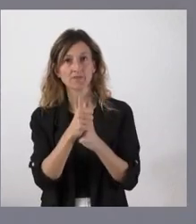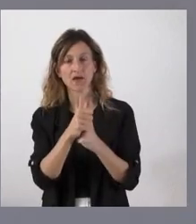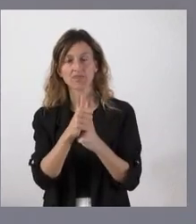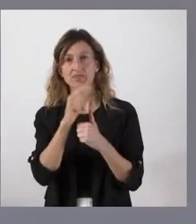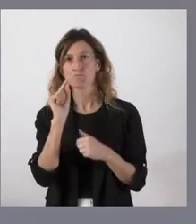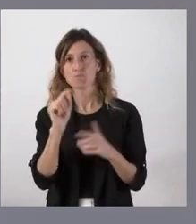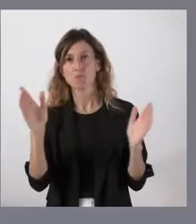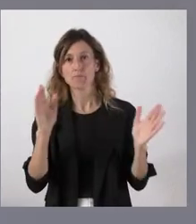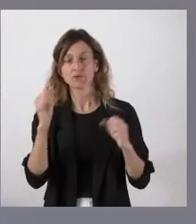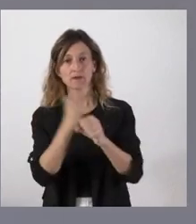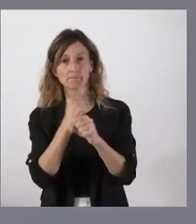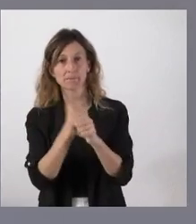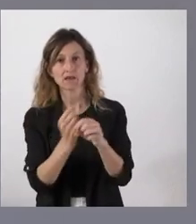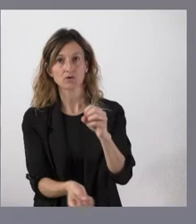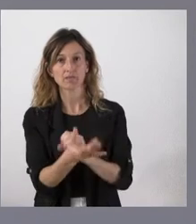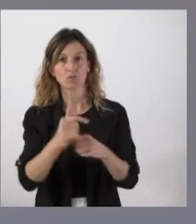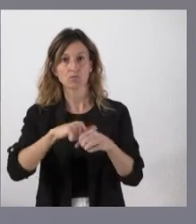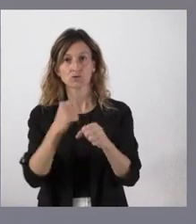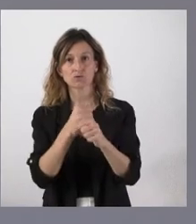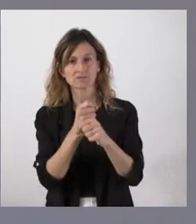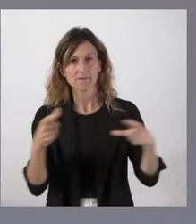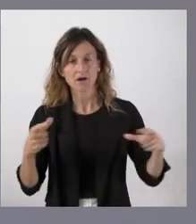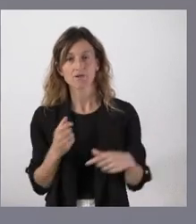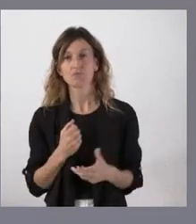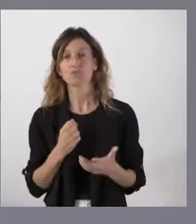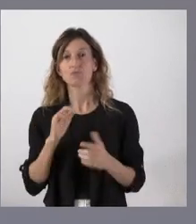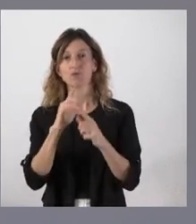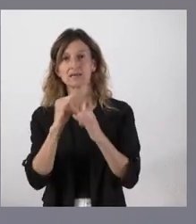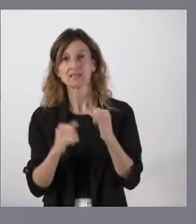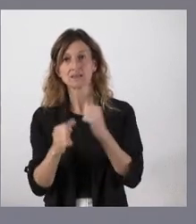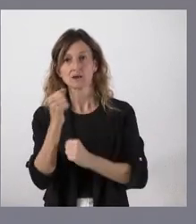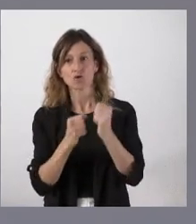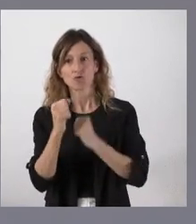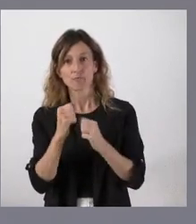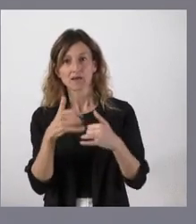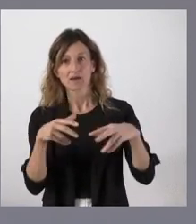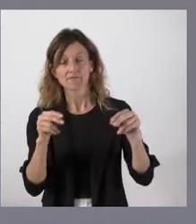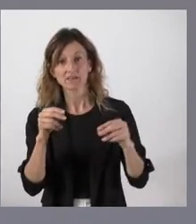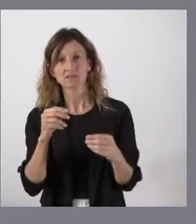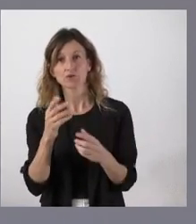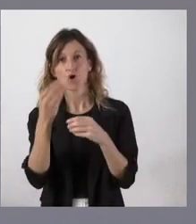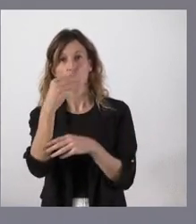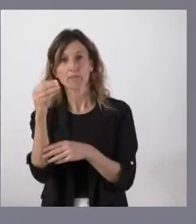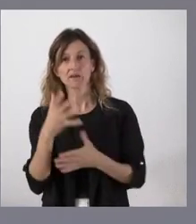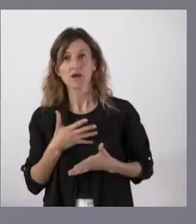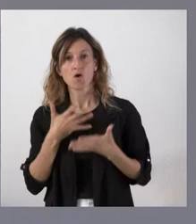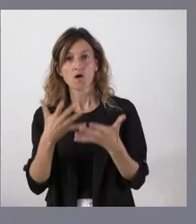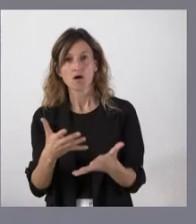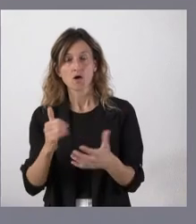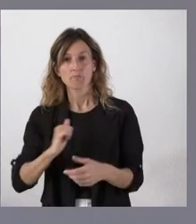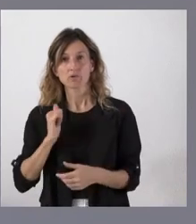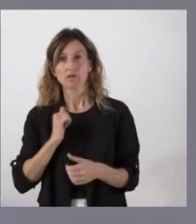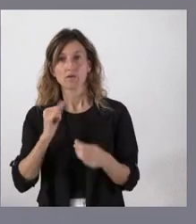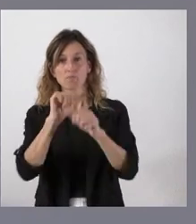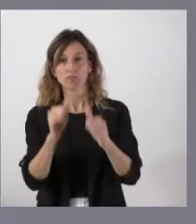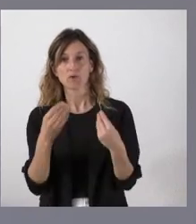momento que es el empleo, la creación de puestos de trabajo, la salida de la crisis económica, ofrecer a los jóvenes una oportunidad para desarrollar un modelo de